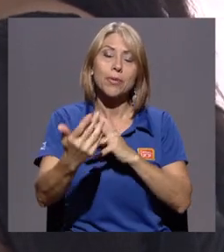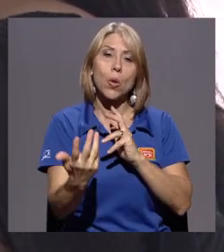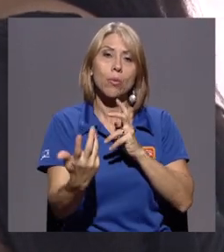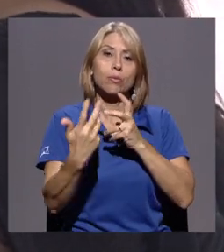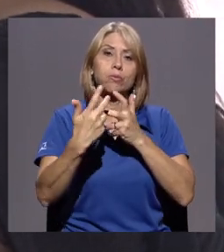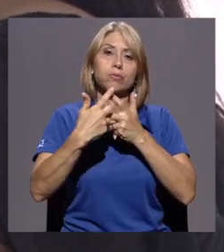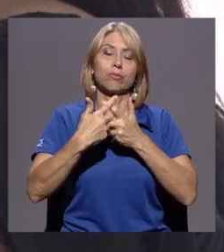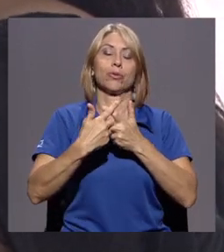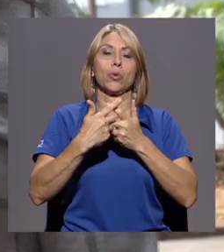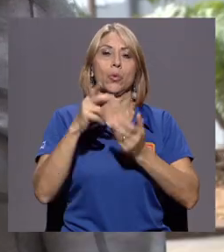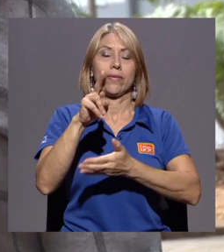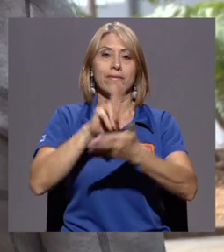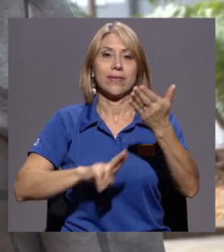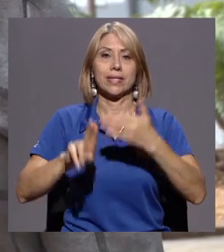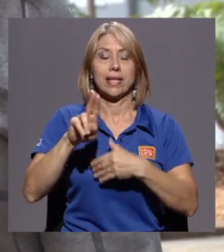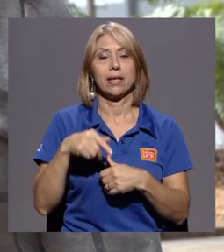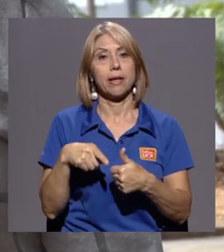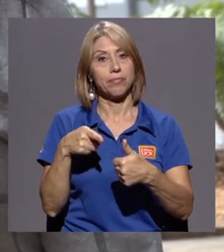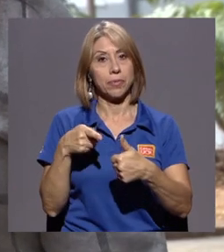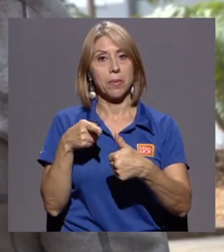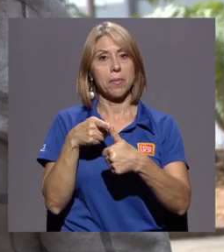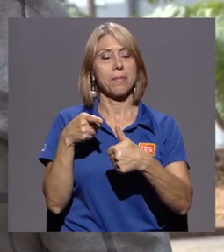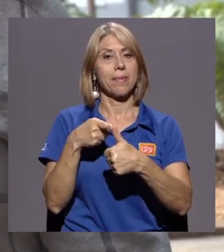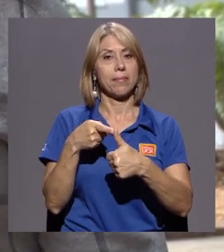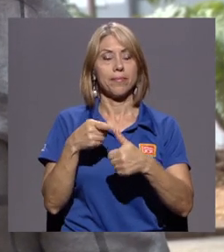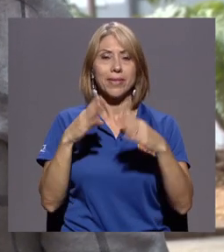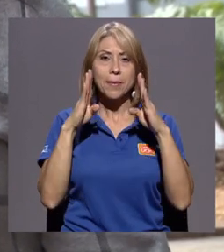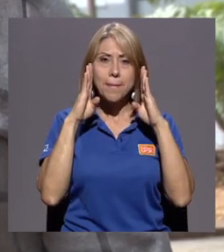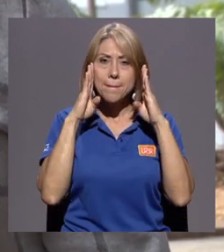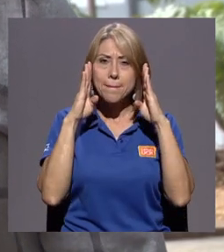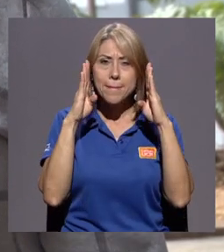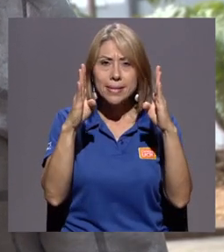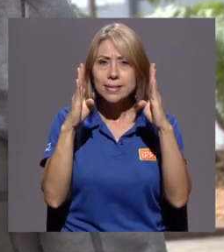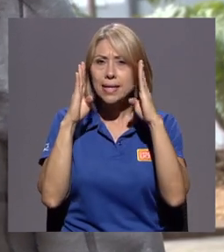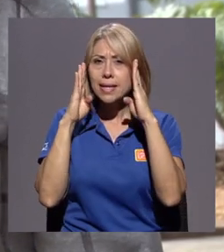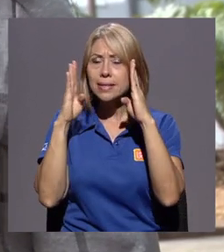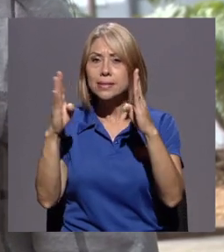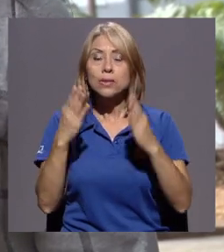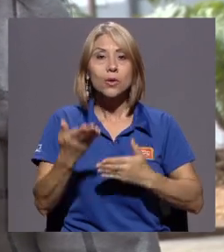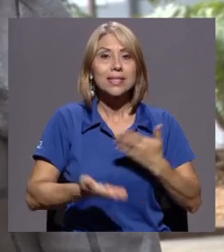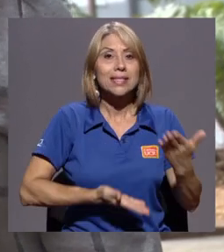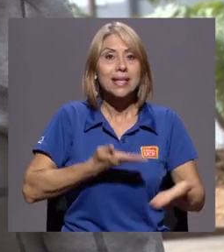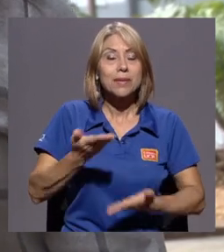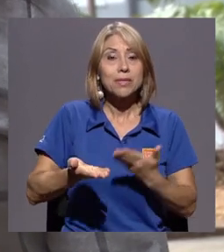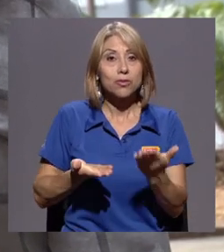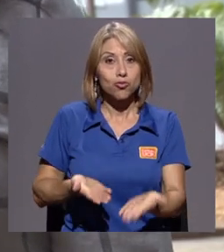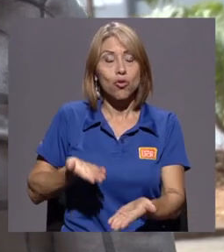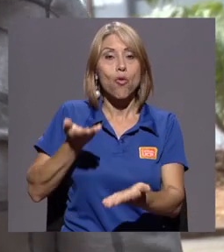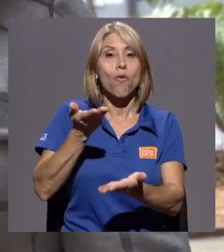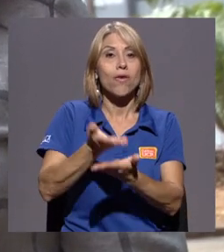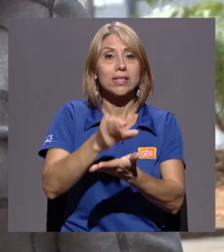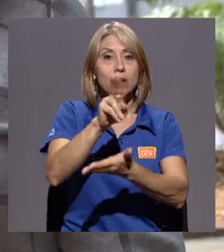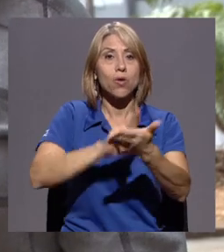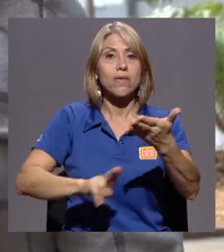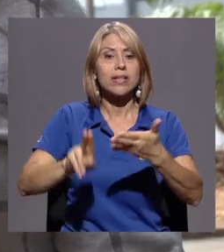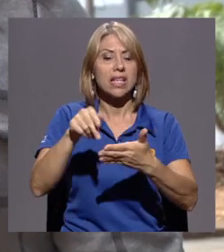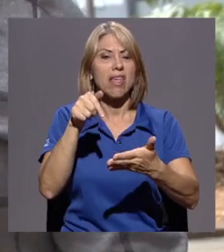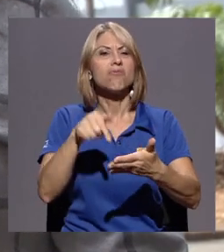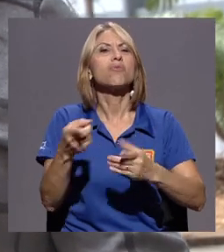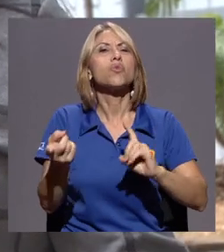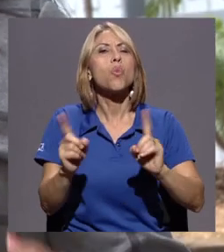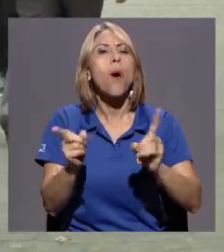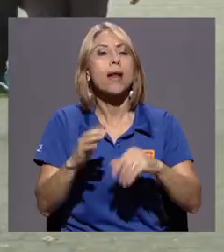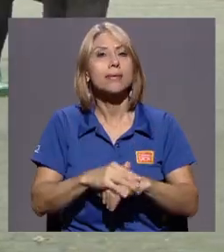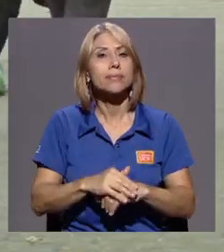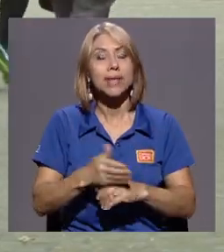universitaria. Como primer punto es prestar atención a los servicios que ofrece la universidad. ¿Qué tipos de servicios?